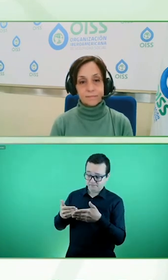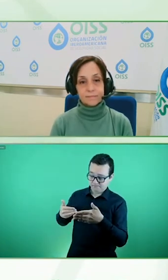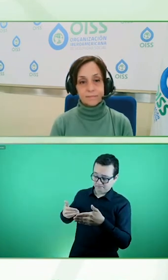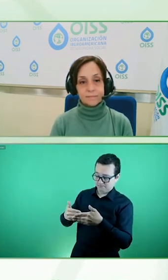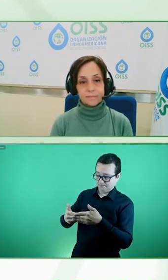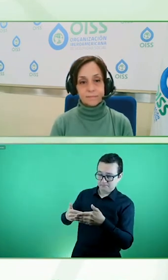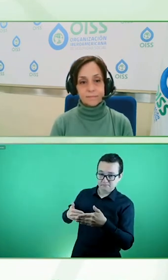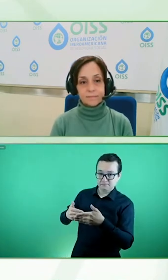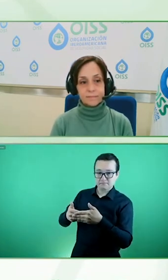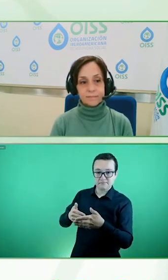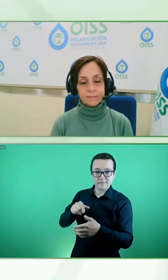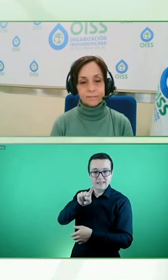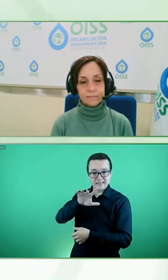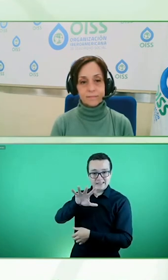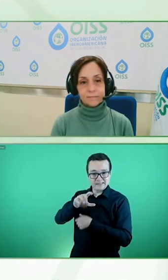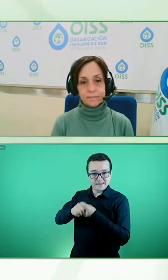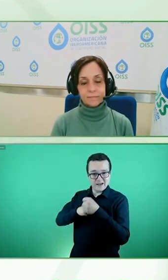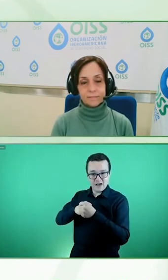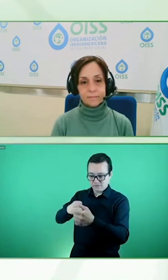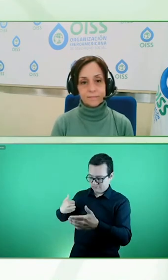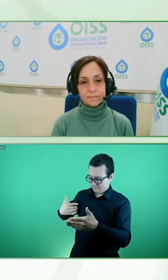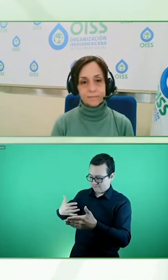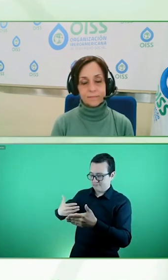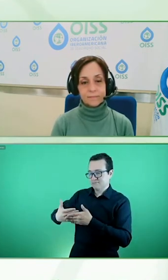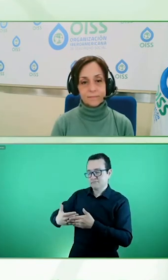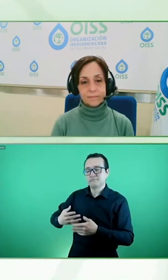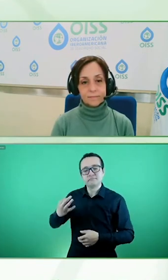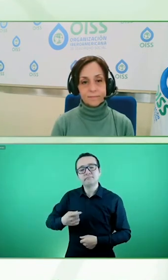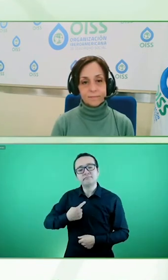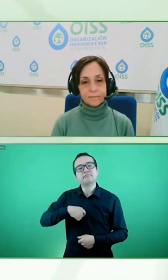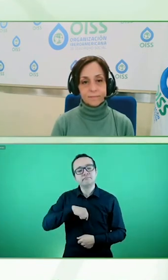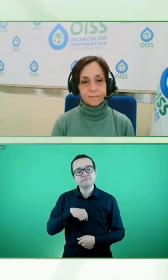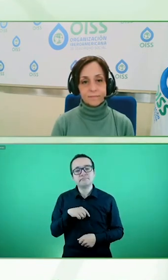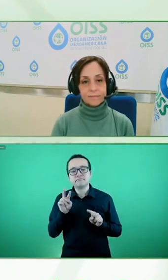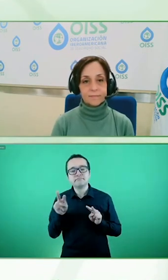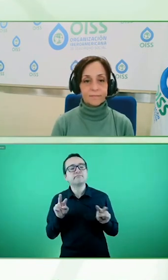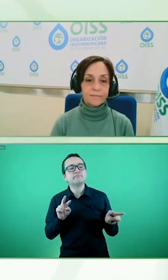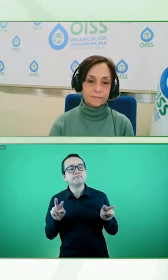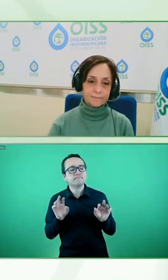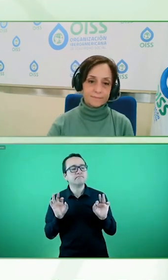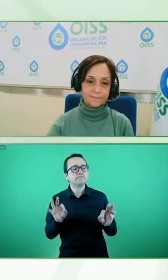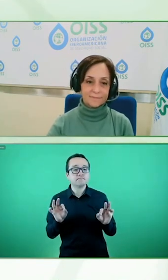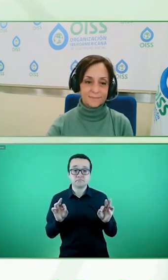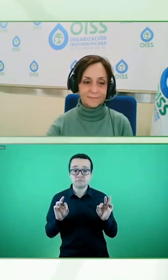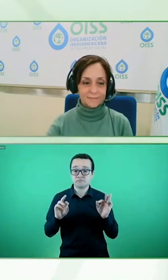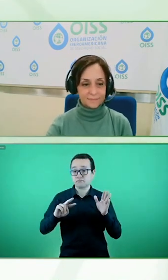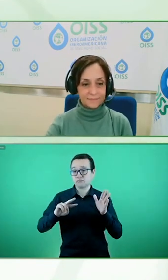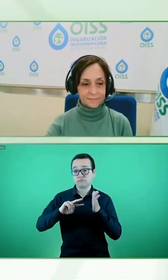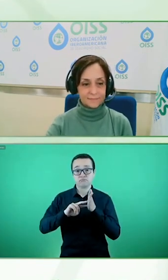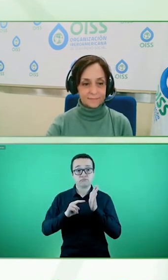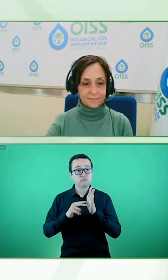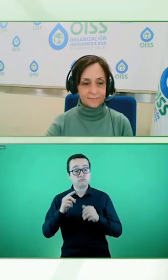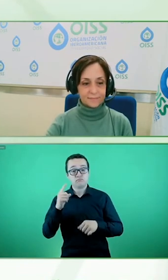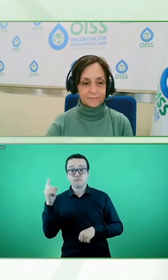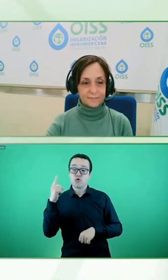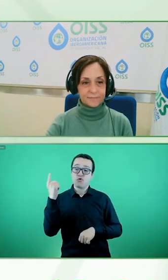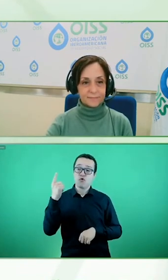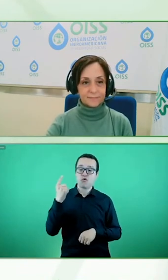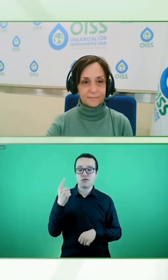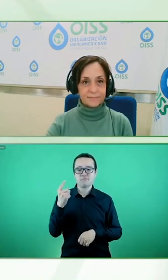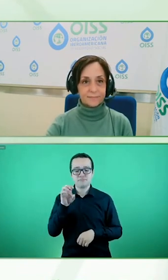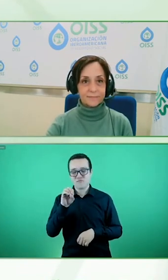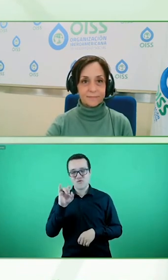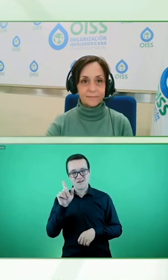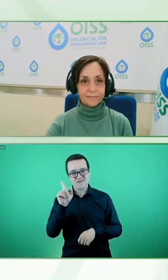hemos entendido mejor que no es suficiente enfocarnos como OIT en la empleabilidad